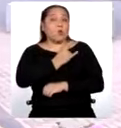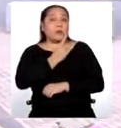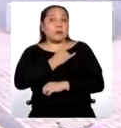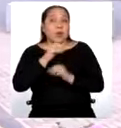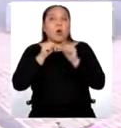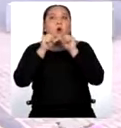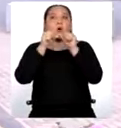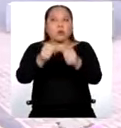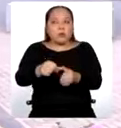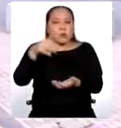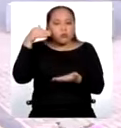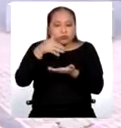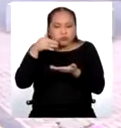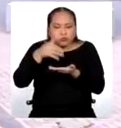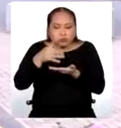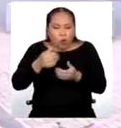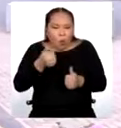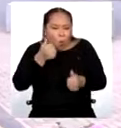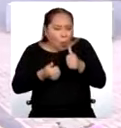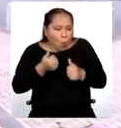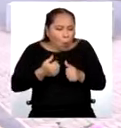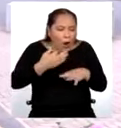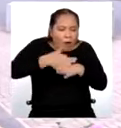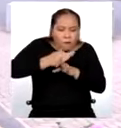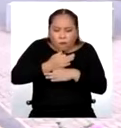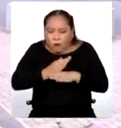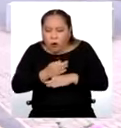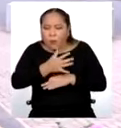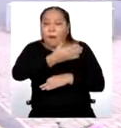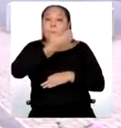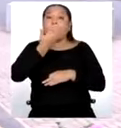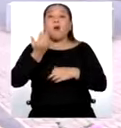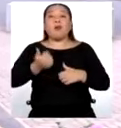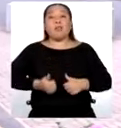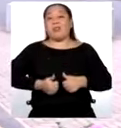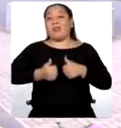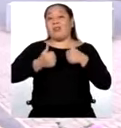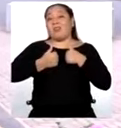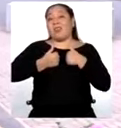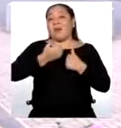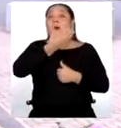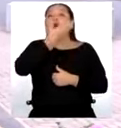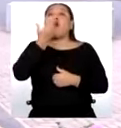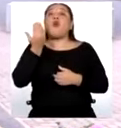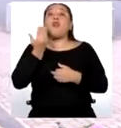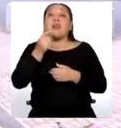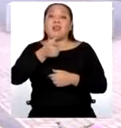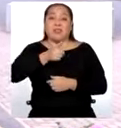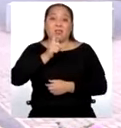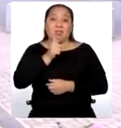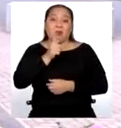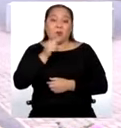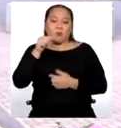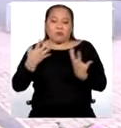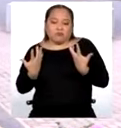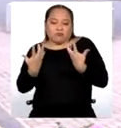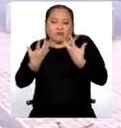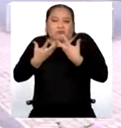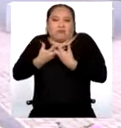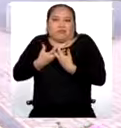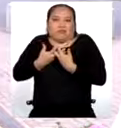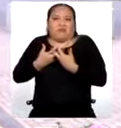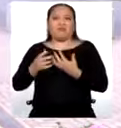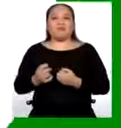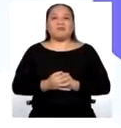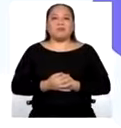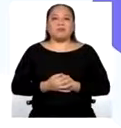estudiando las técnicas que permiten mejorar la calidad de vida y la calidad del agua. Porque ambas están estrechamente relacionadas.